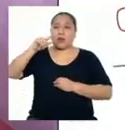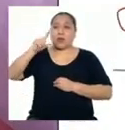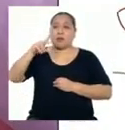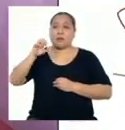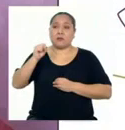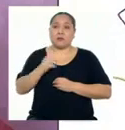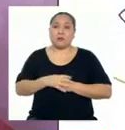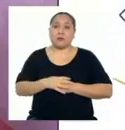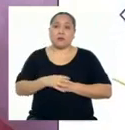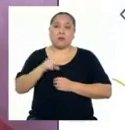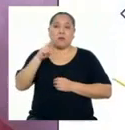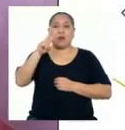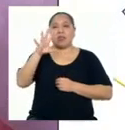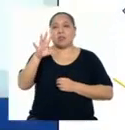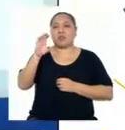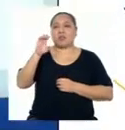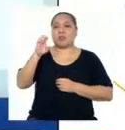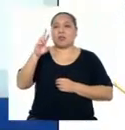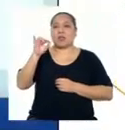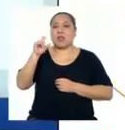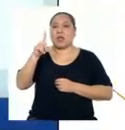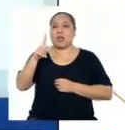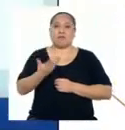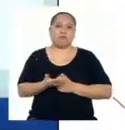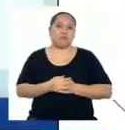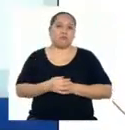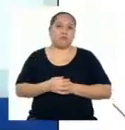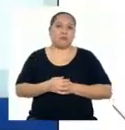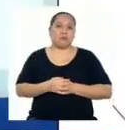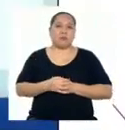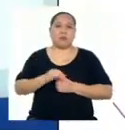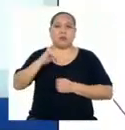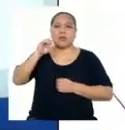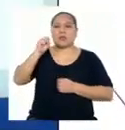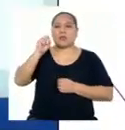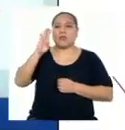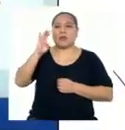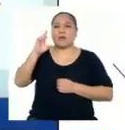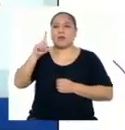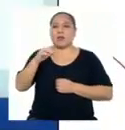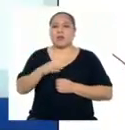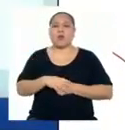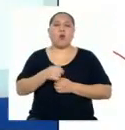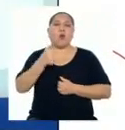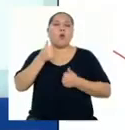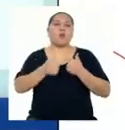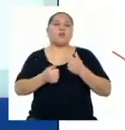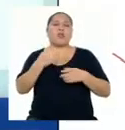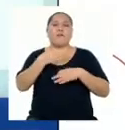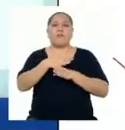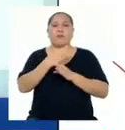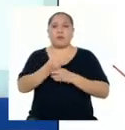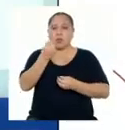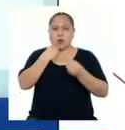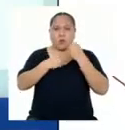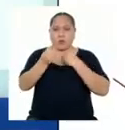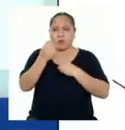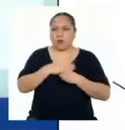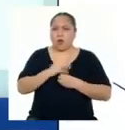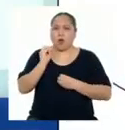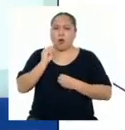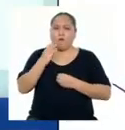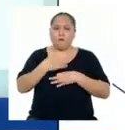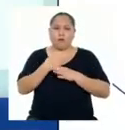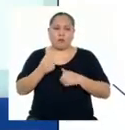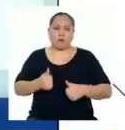y 25% de cereales. Isabel, ¿qué hábitos de alimentación o estilo de vida crees tú que no nos